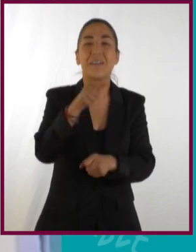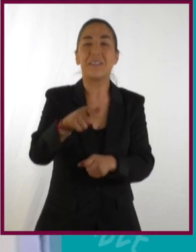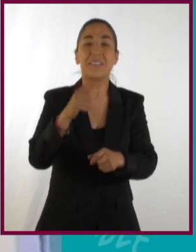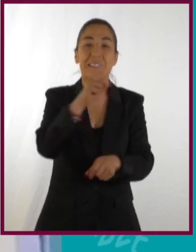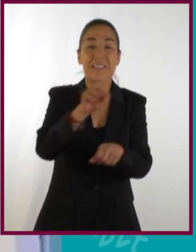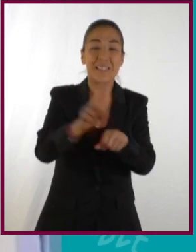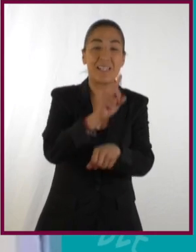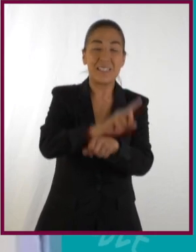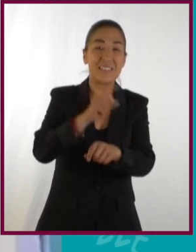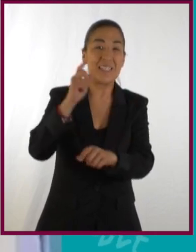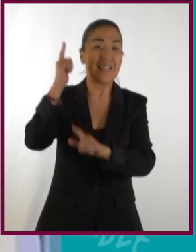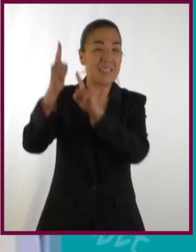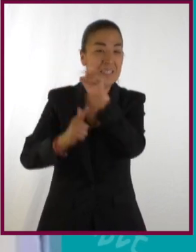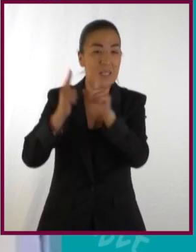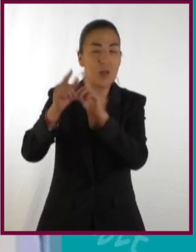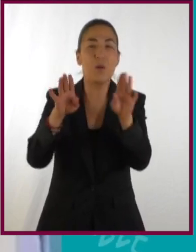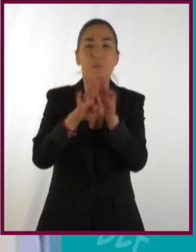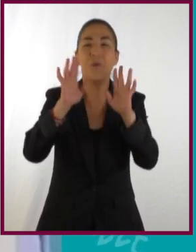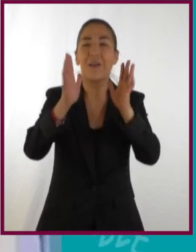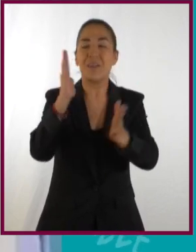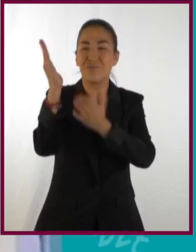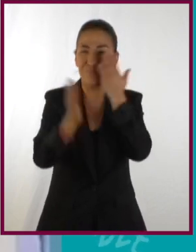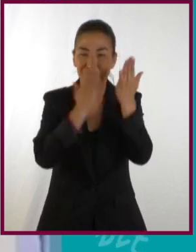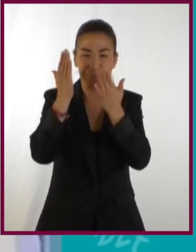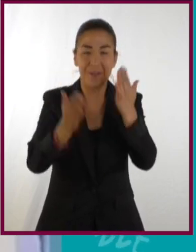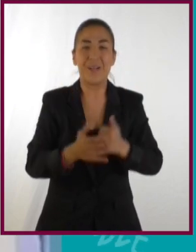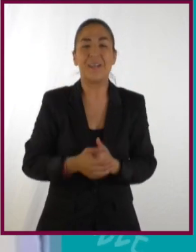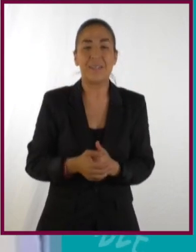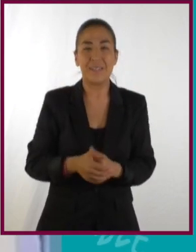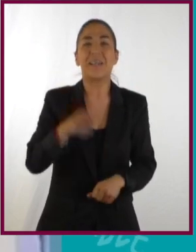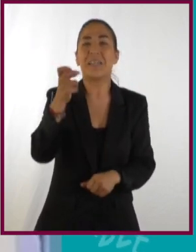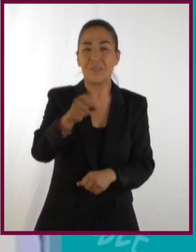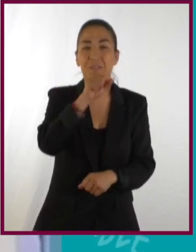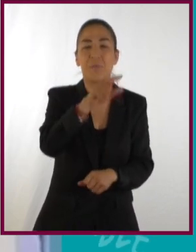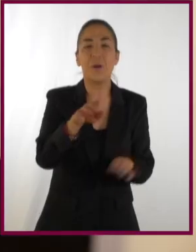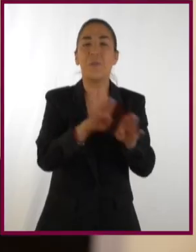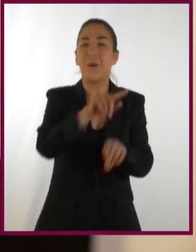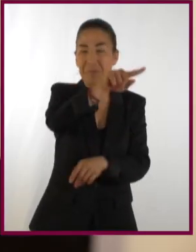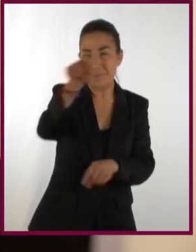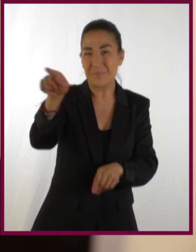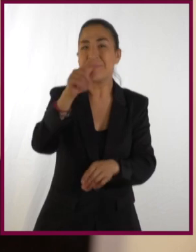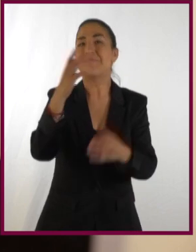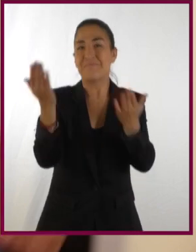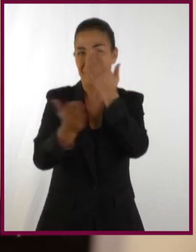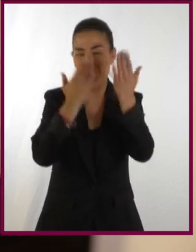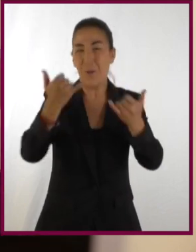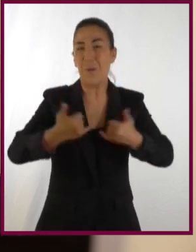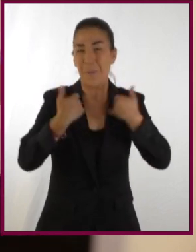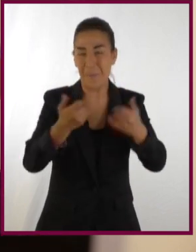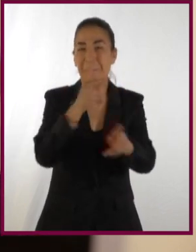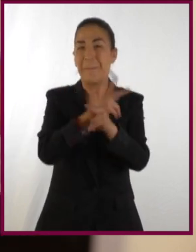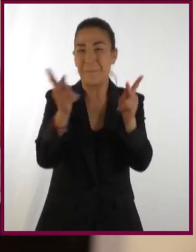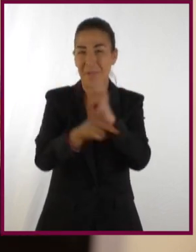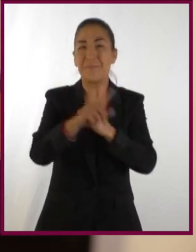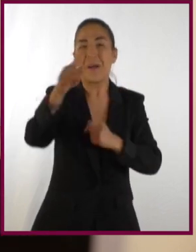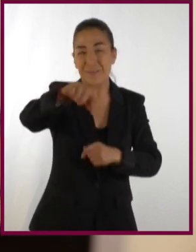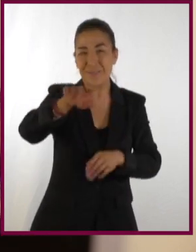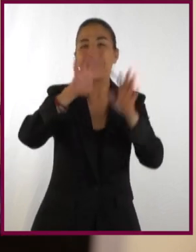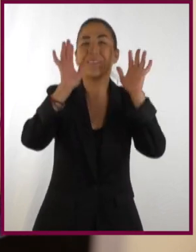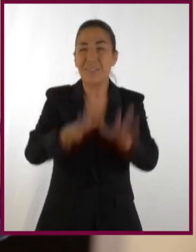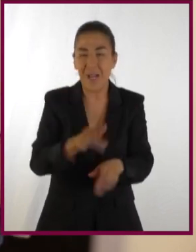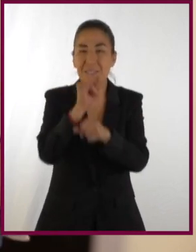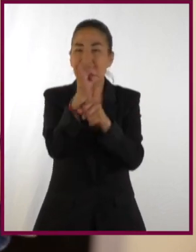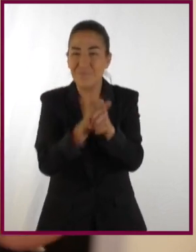2,300 años, desde los griegos que las han estudiado. Justo, y que precisamente nuestros estudiantes de